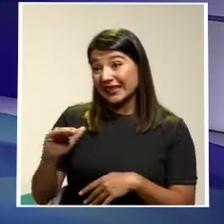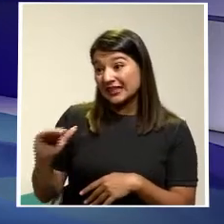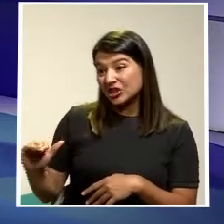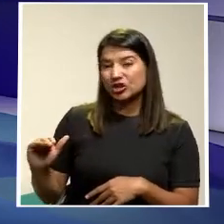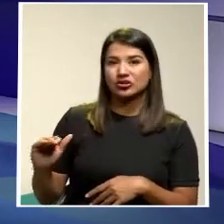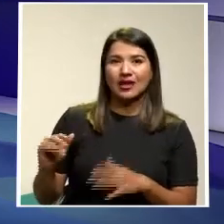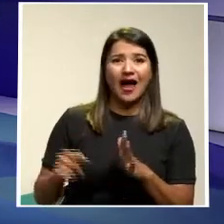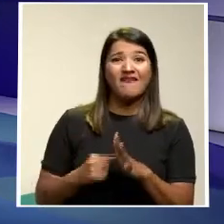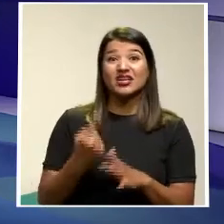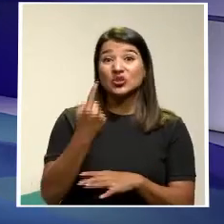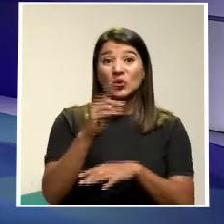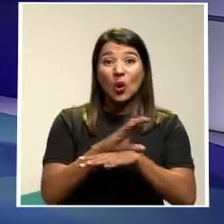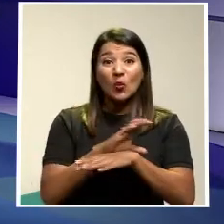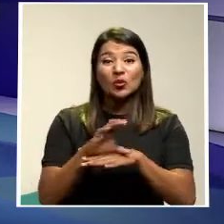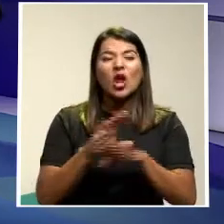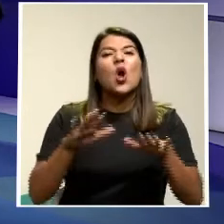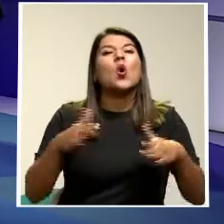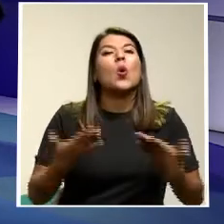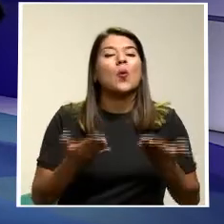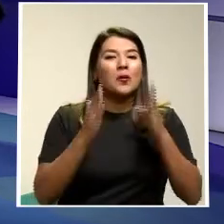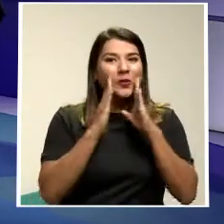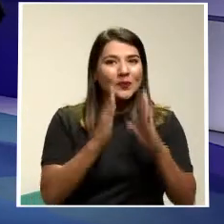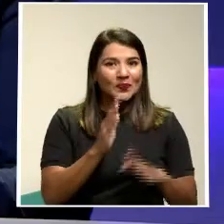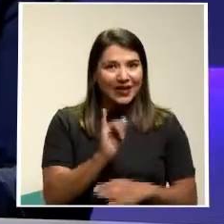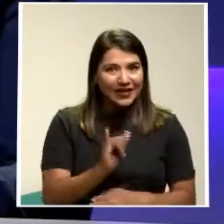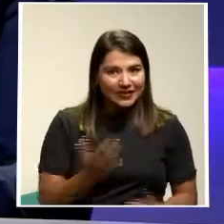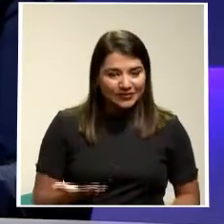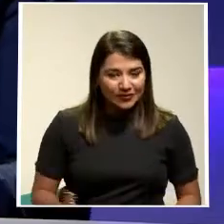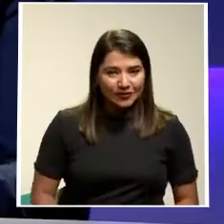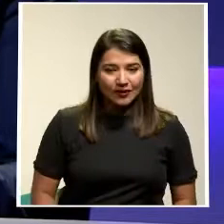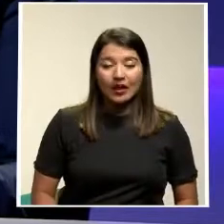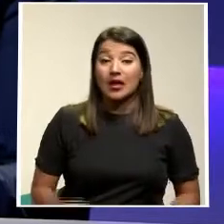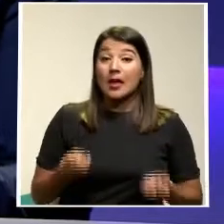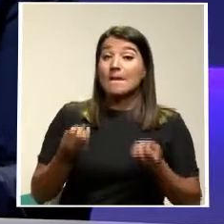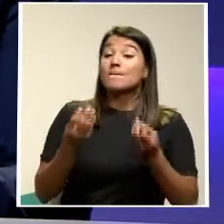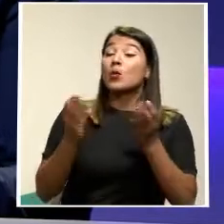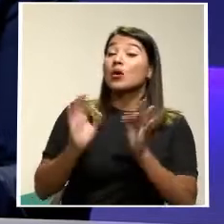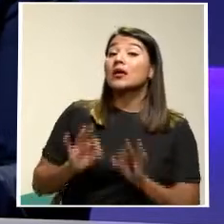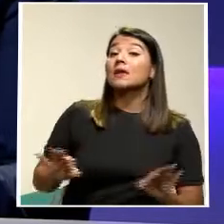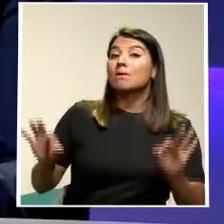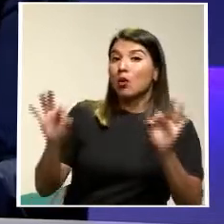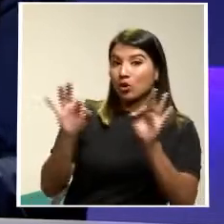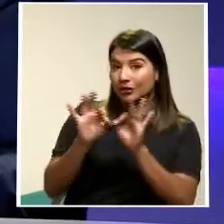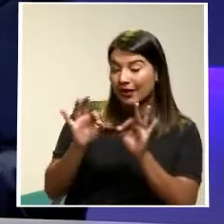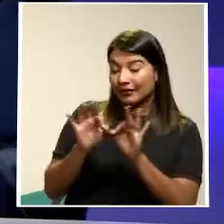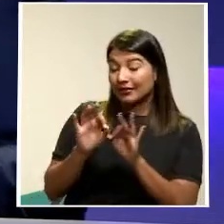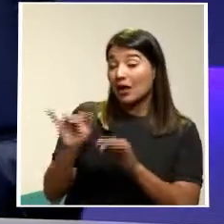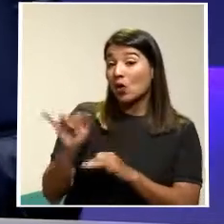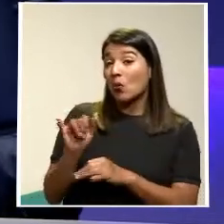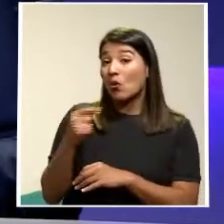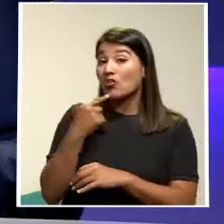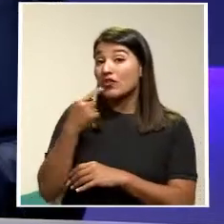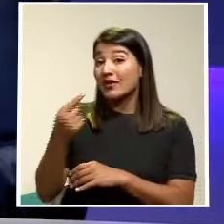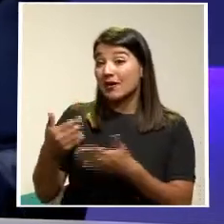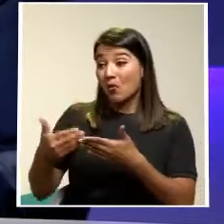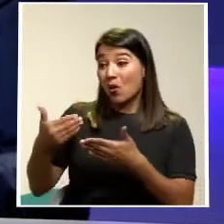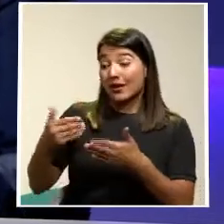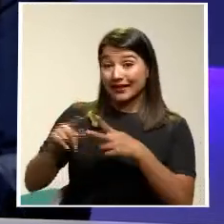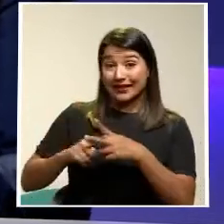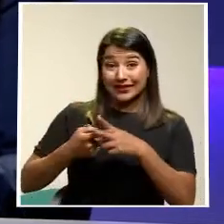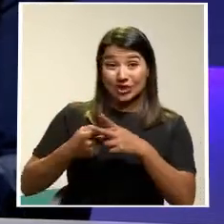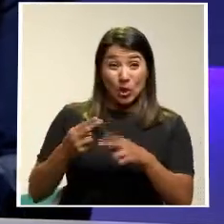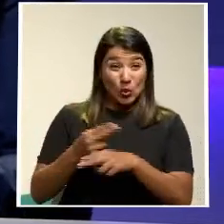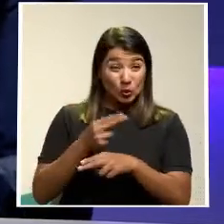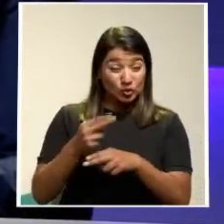¿Cómo le entramos A eso? Importante Lo que hablábamos Al principio Del uso De las tecnologías En el 2019